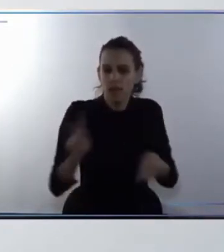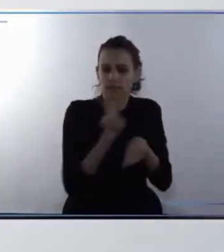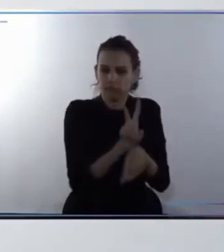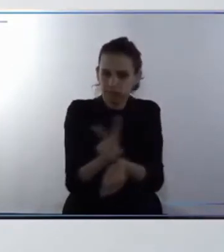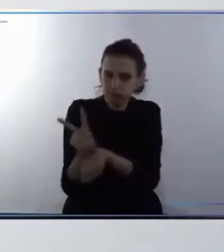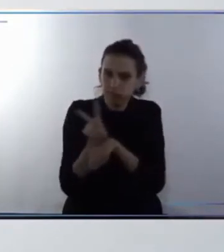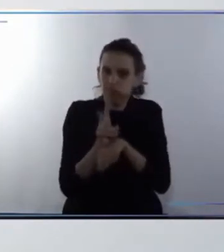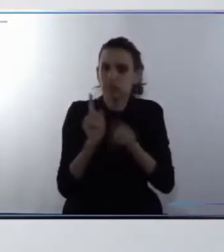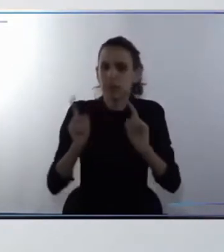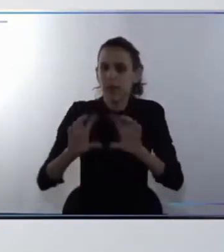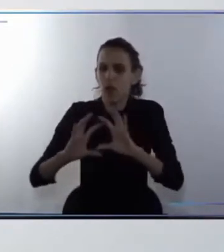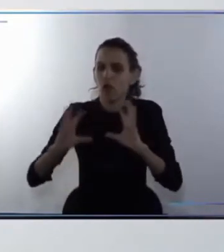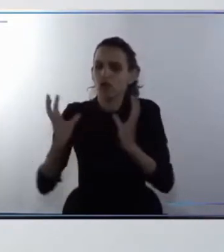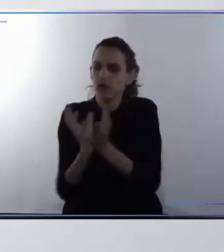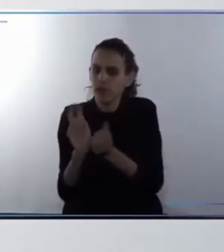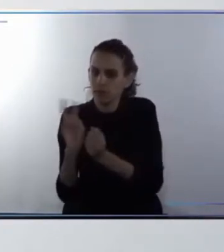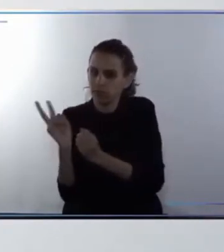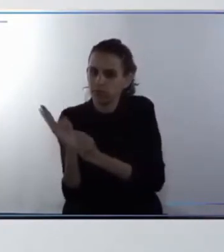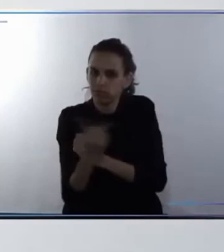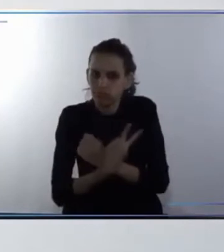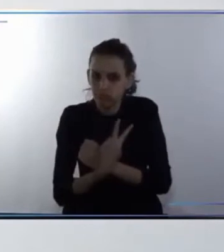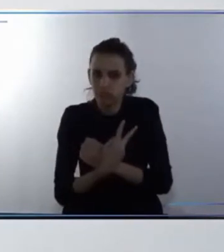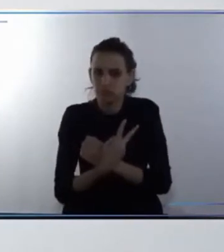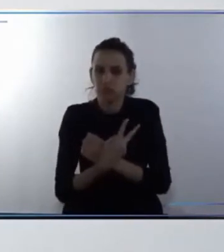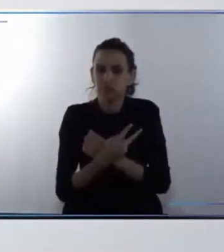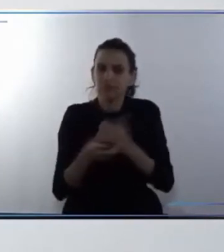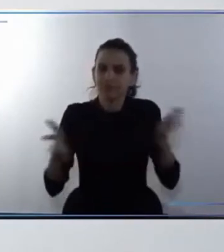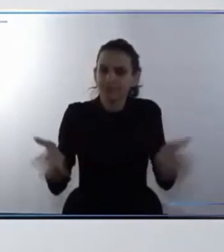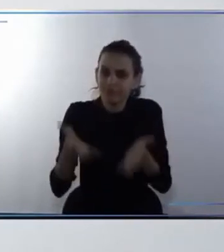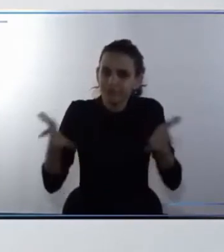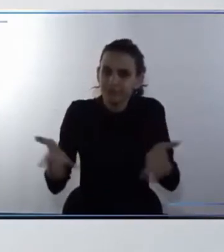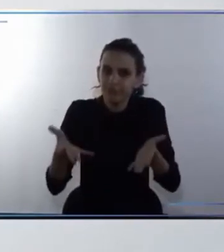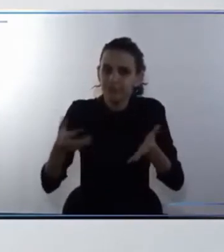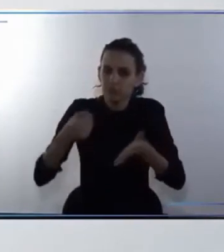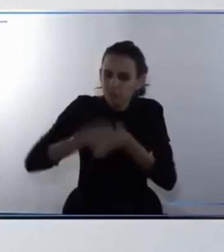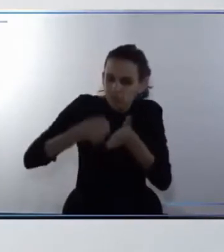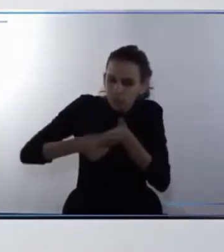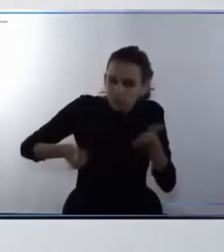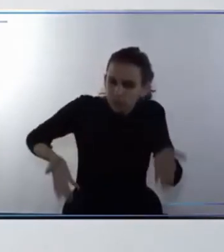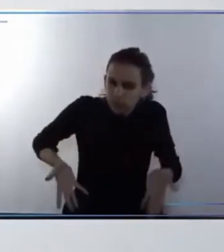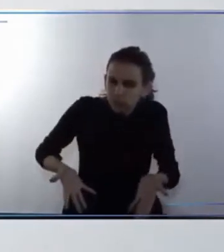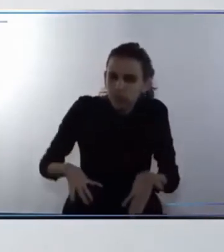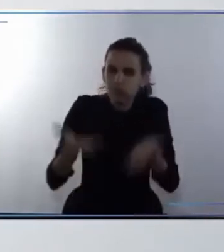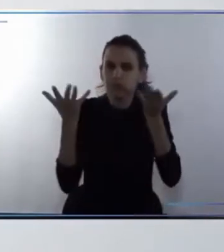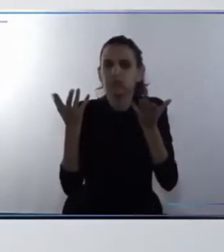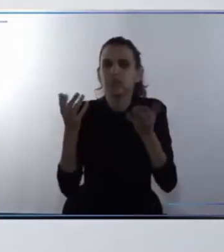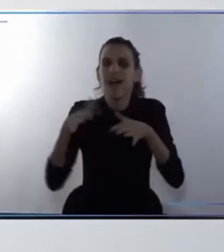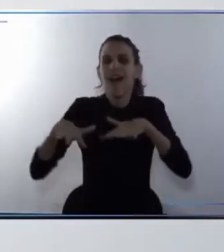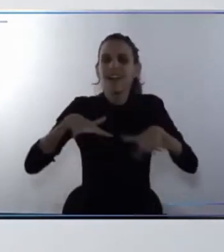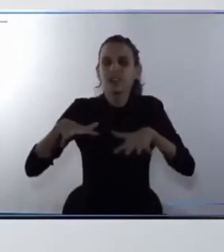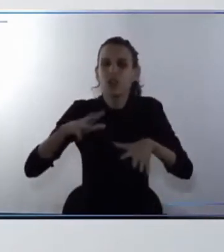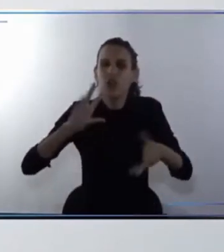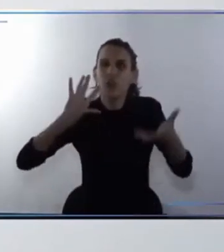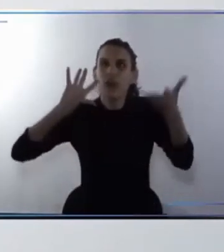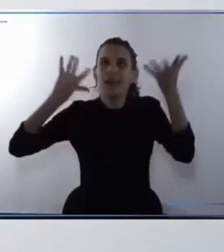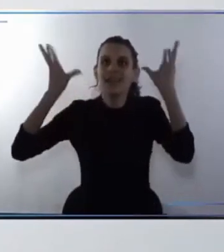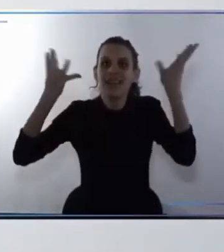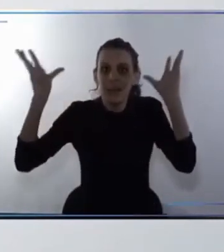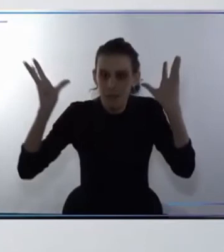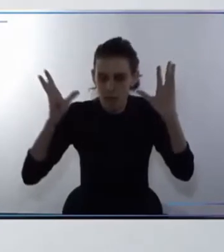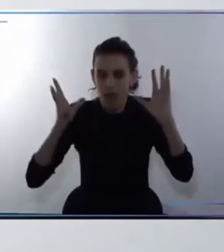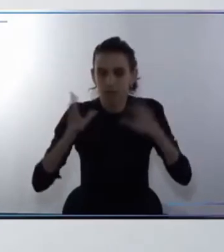los servicios ambientales que fomenten la resiliencia y prioricen la acción climática en base a medidas de